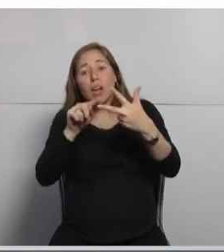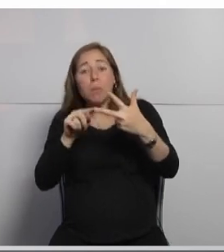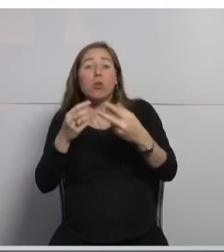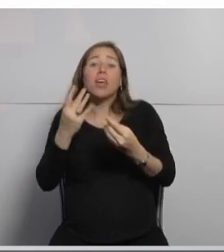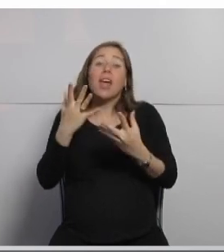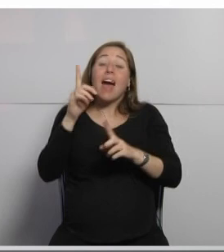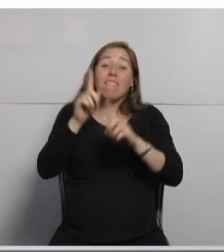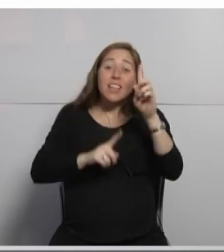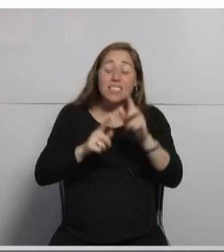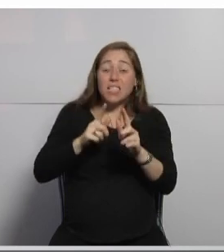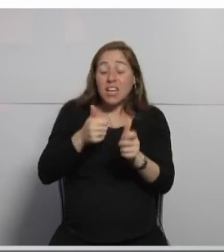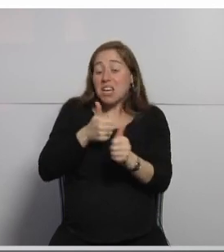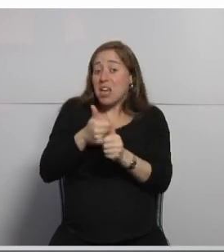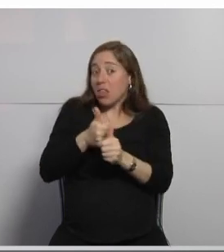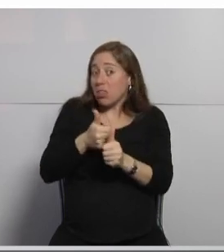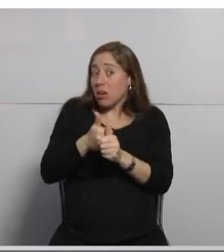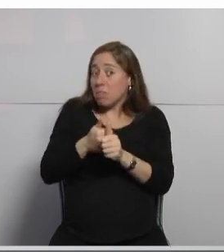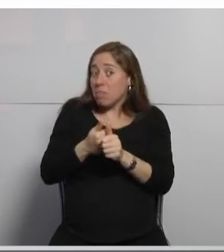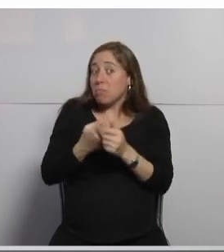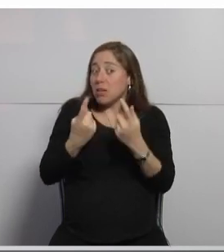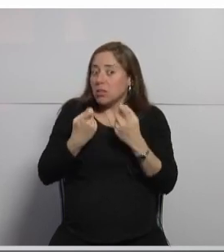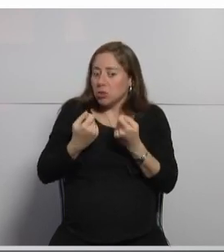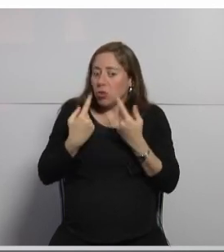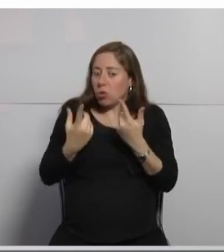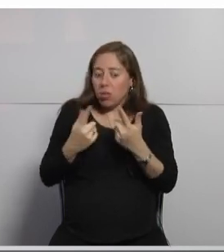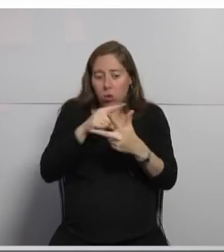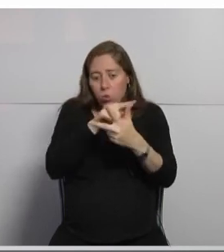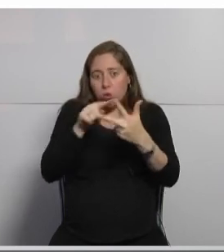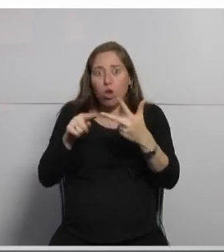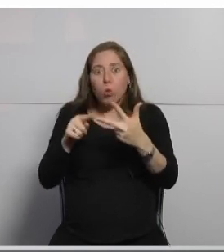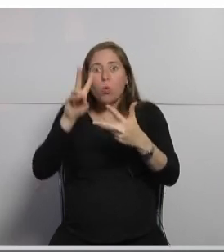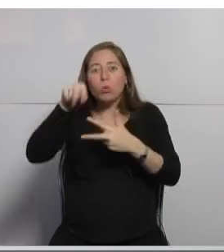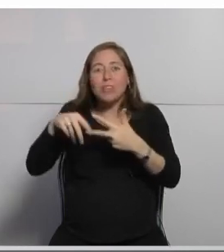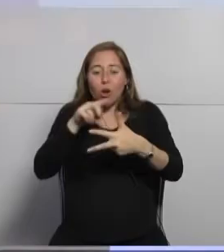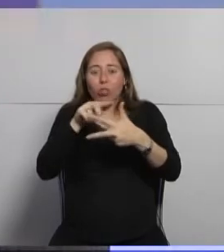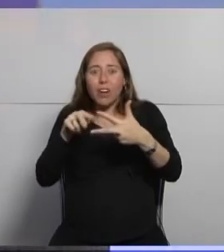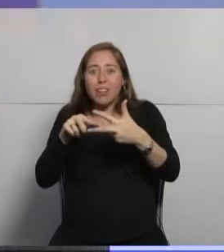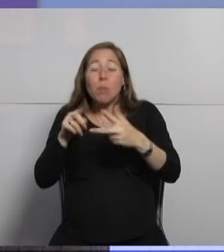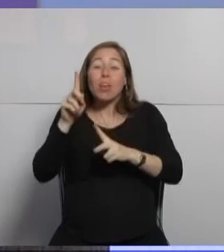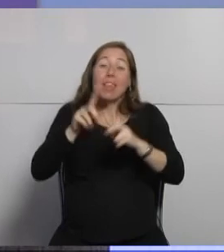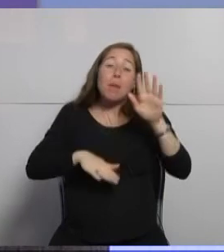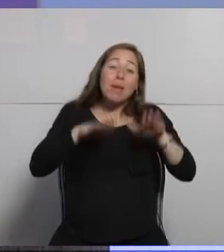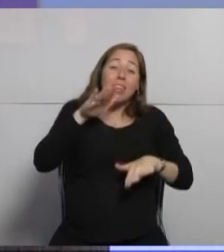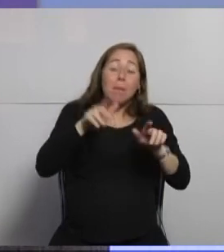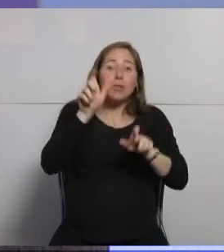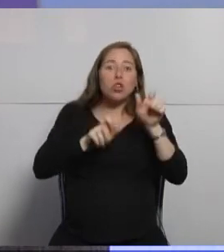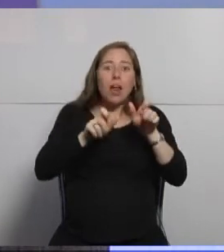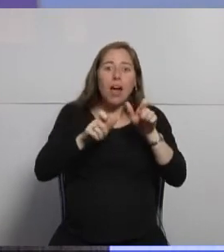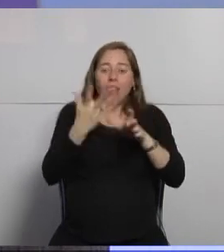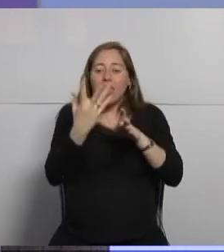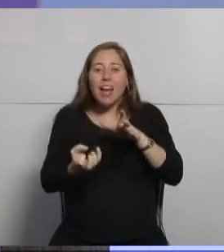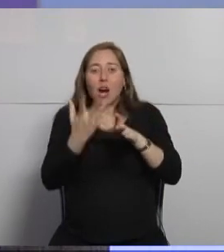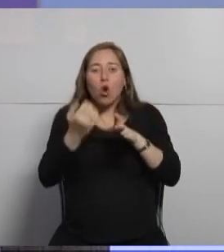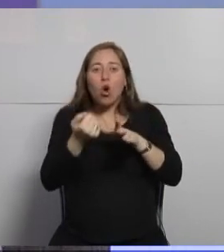donde necesites que estén usando las tres versiones porque alguno se ha pasado o no a las versiones nuevas entonces